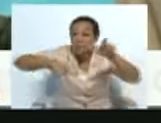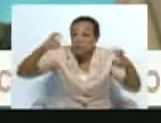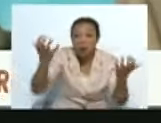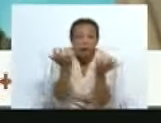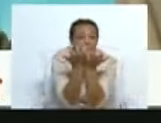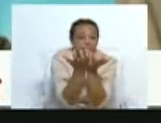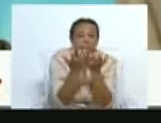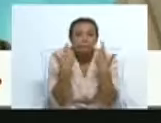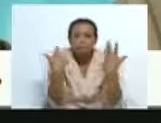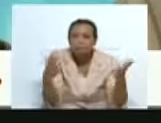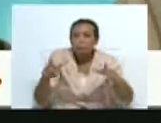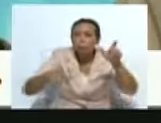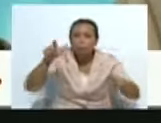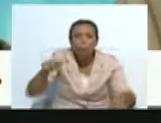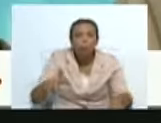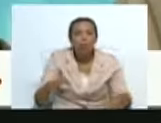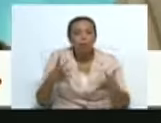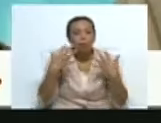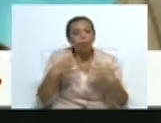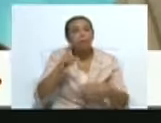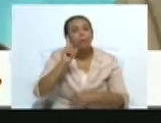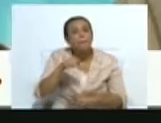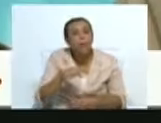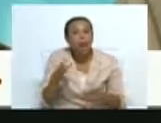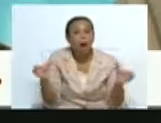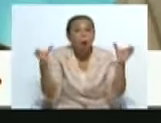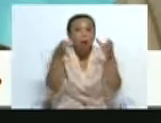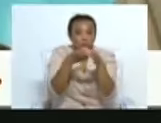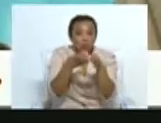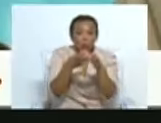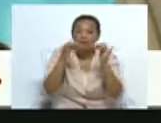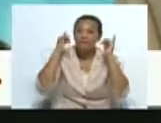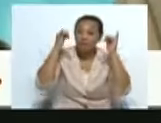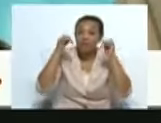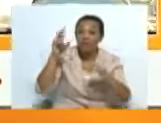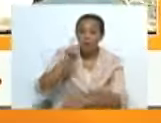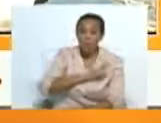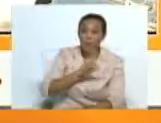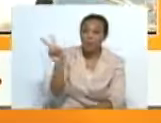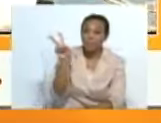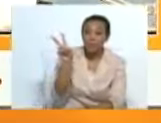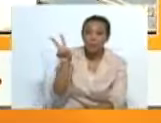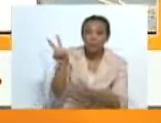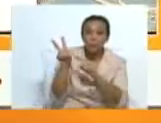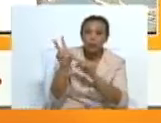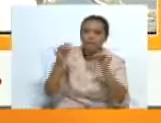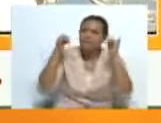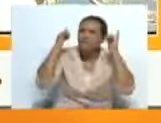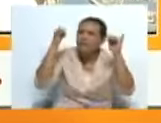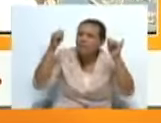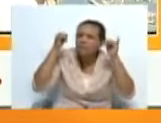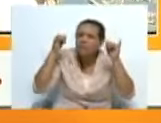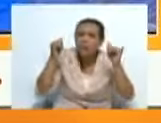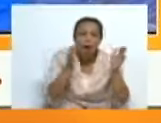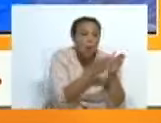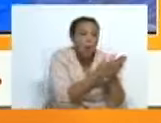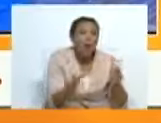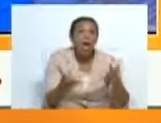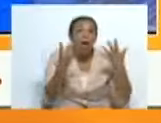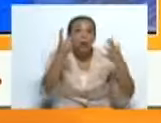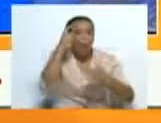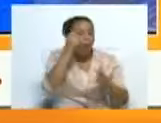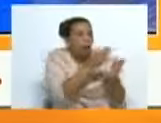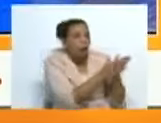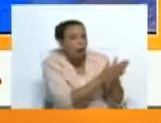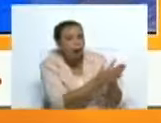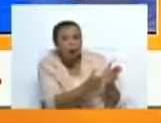es maravillosa con todo el público, pero también la organización del festival, porque es un festival grande, muy